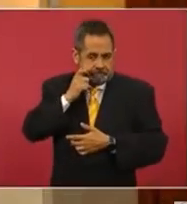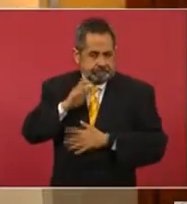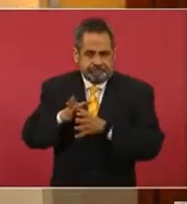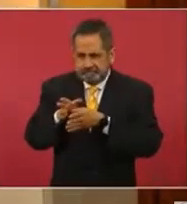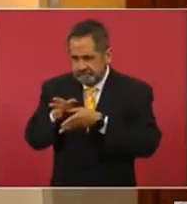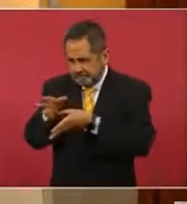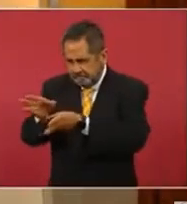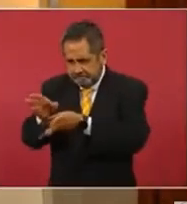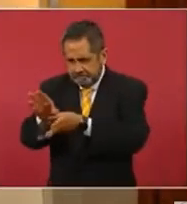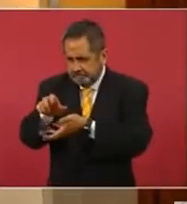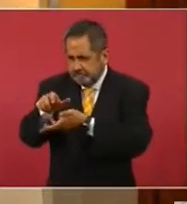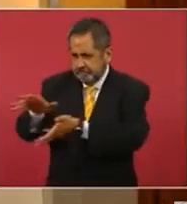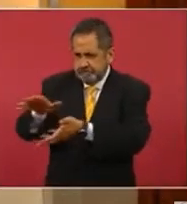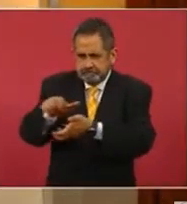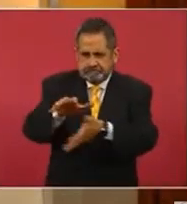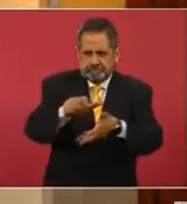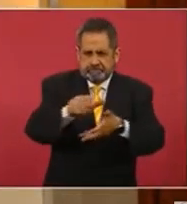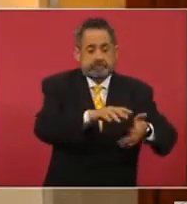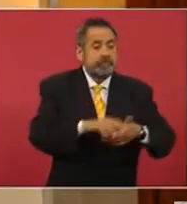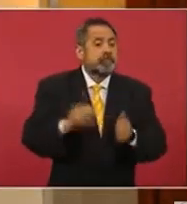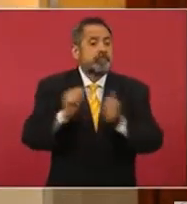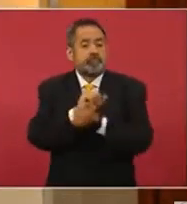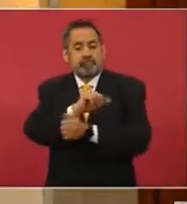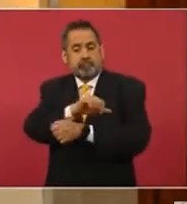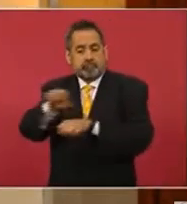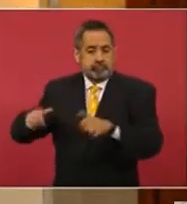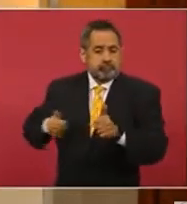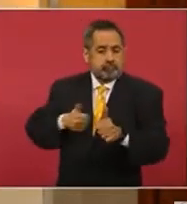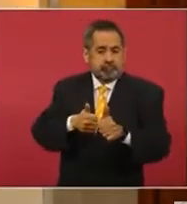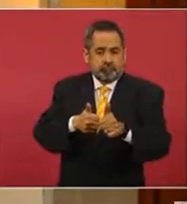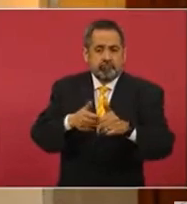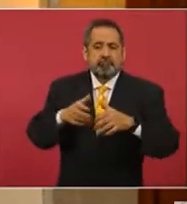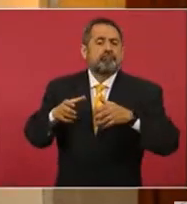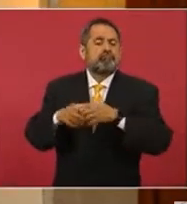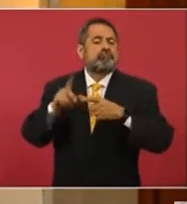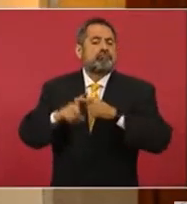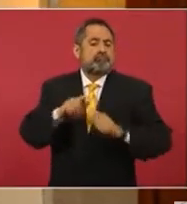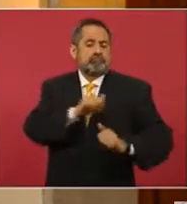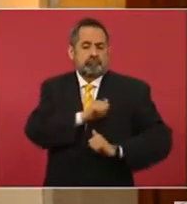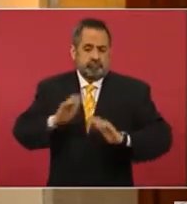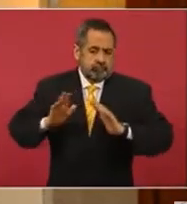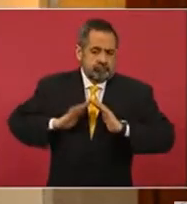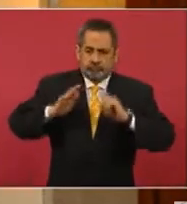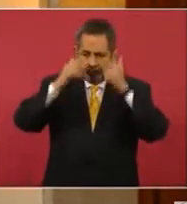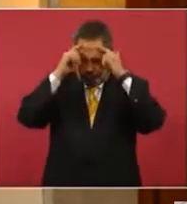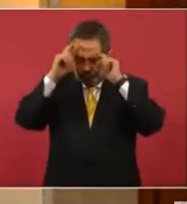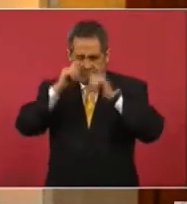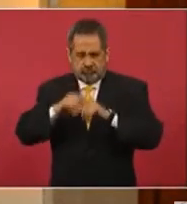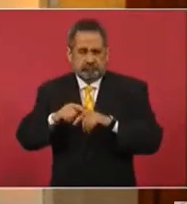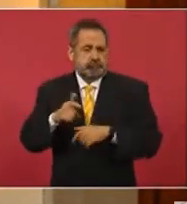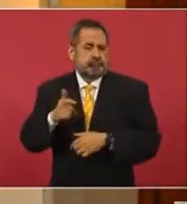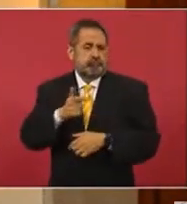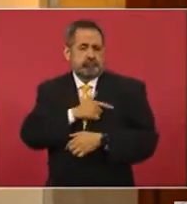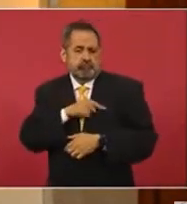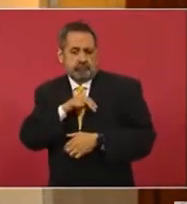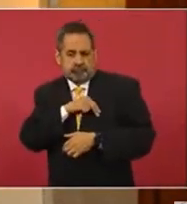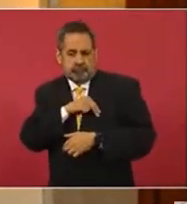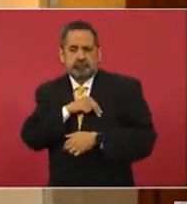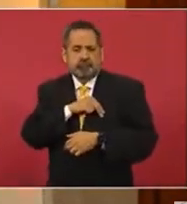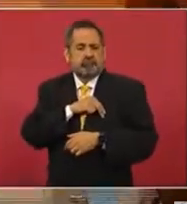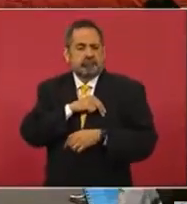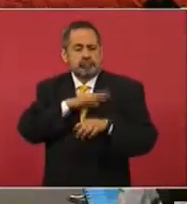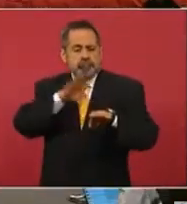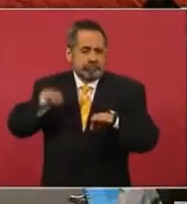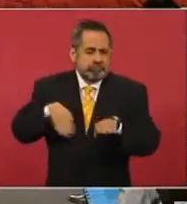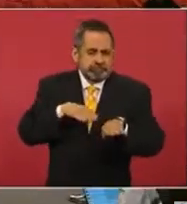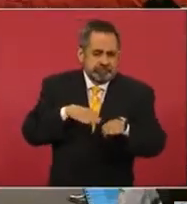Todas dándole seguridad, Ejército, Armada y Guardia Nacional. Adelante, por